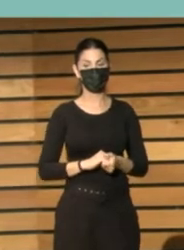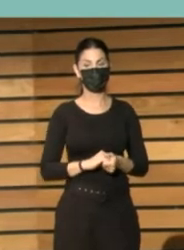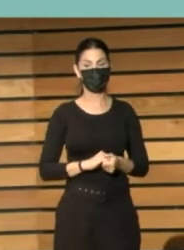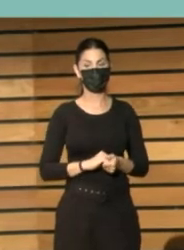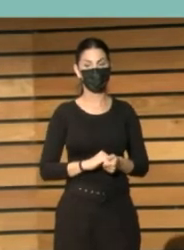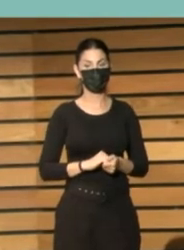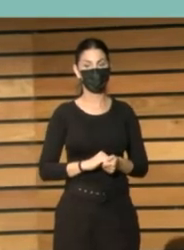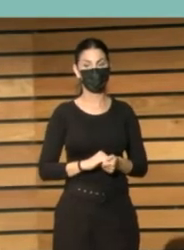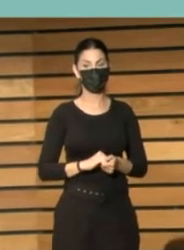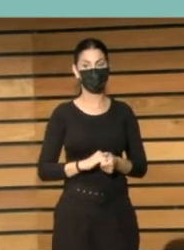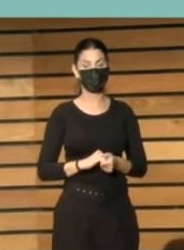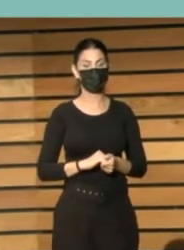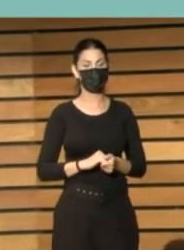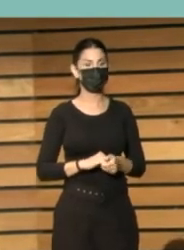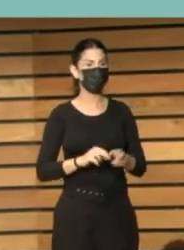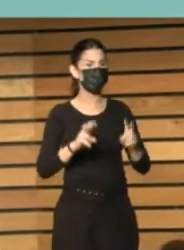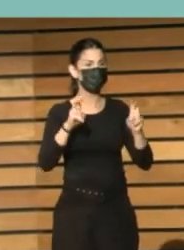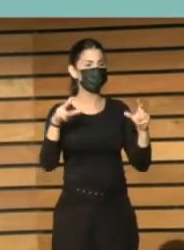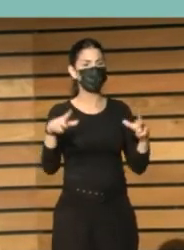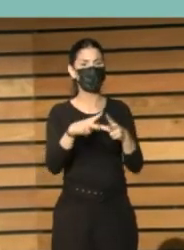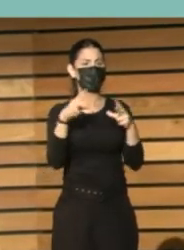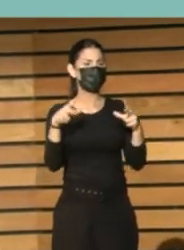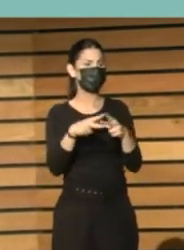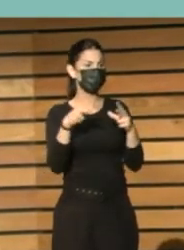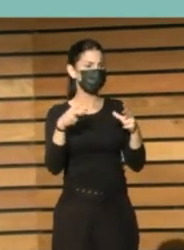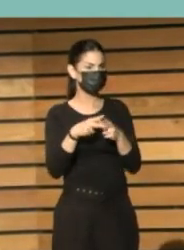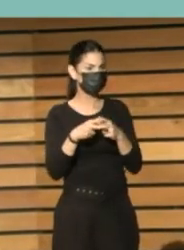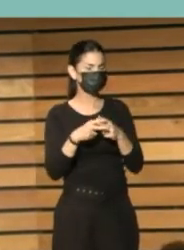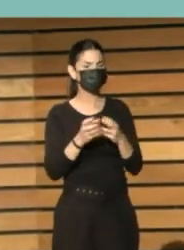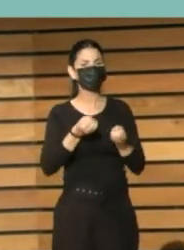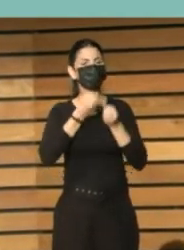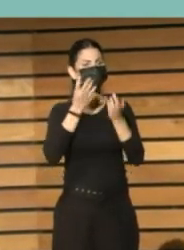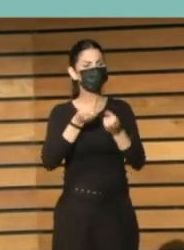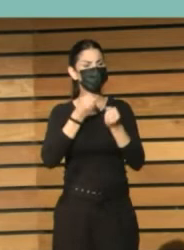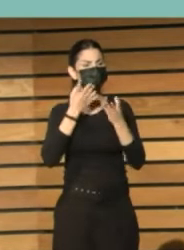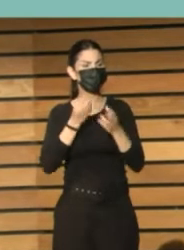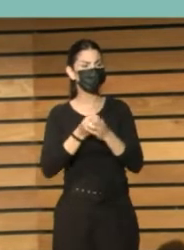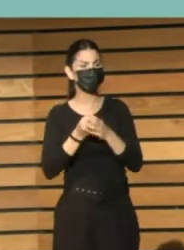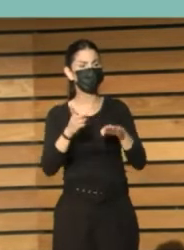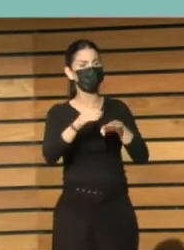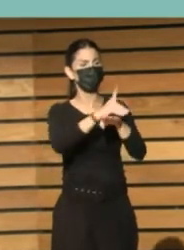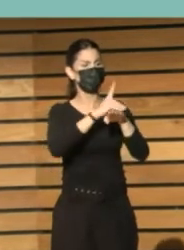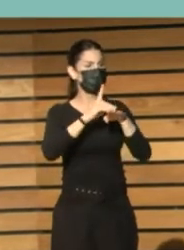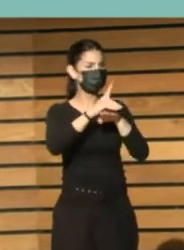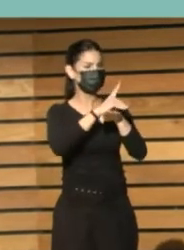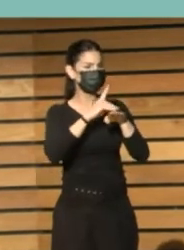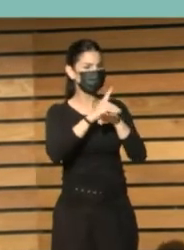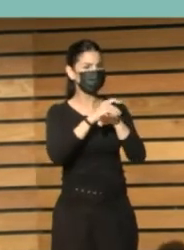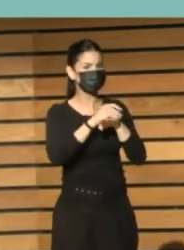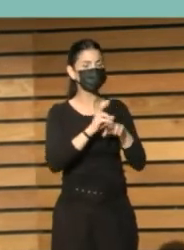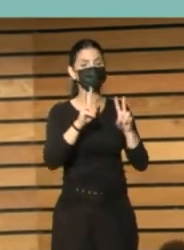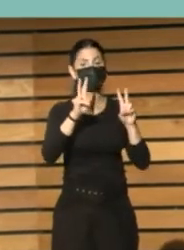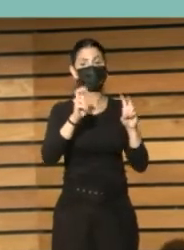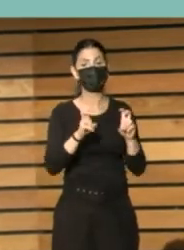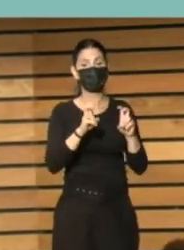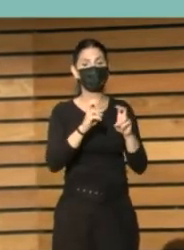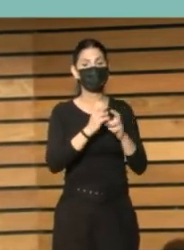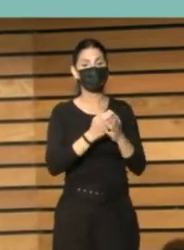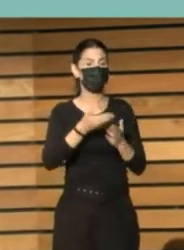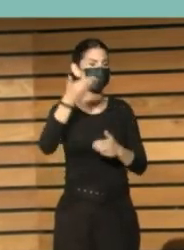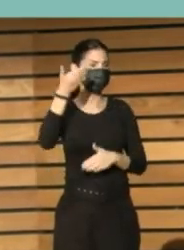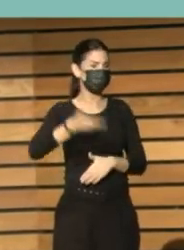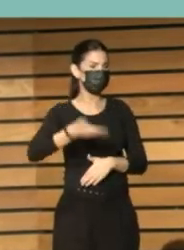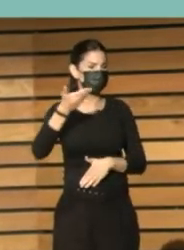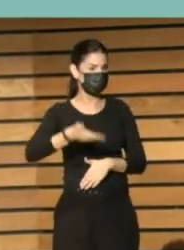En la sociedad de la información analógica y digital, la figura del bibliotecario debería ocupar un lugar destacado. Se